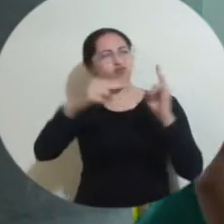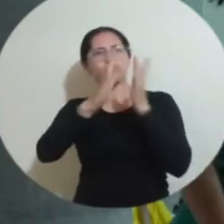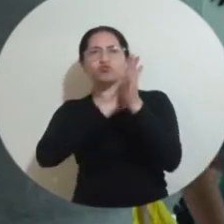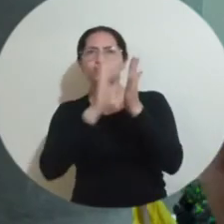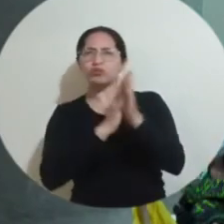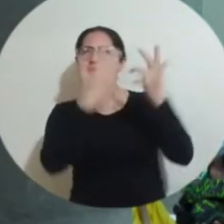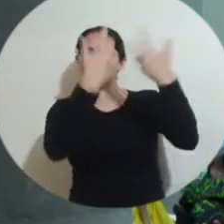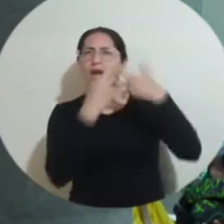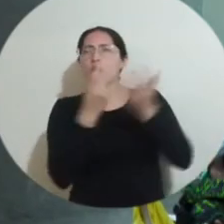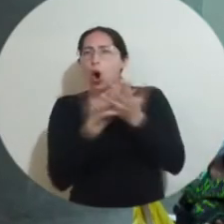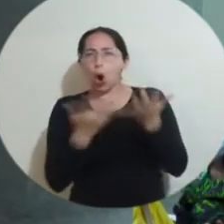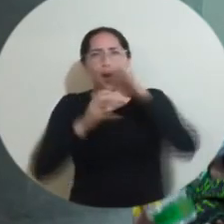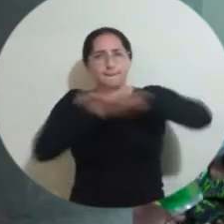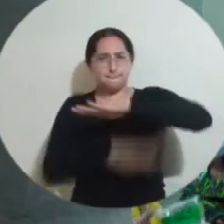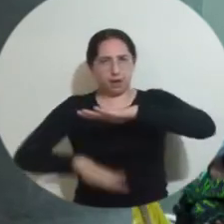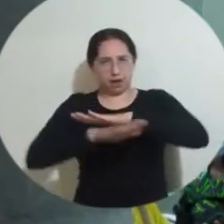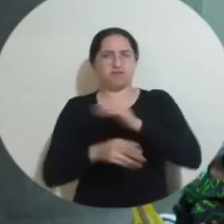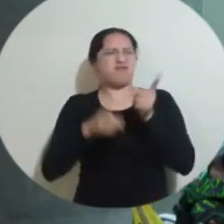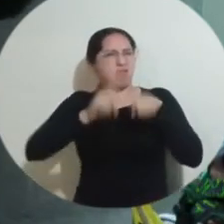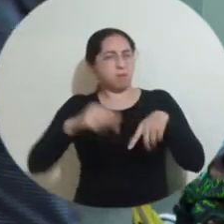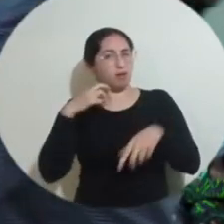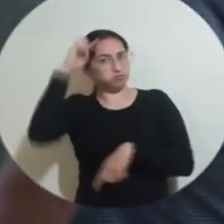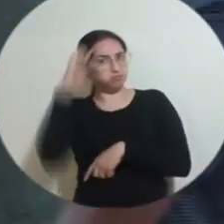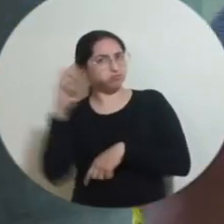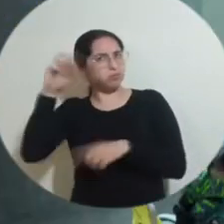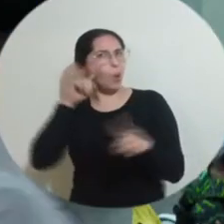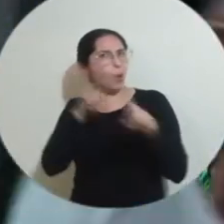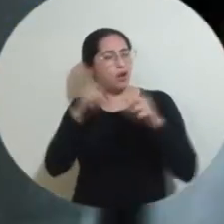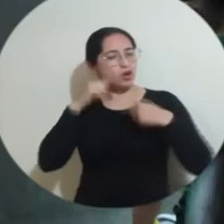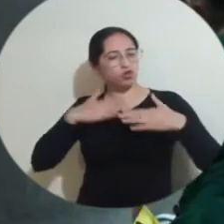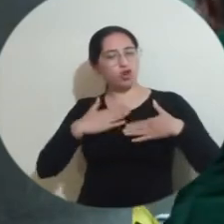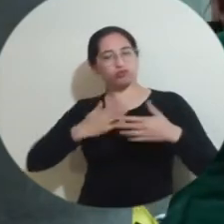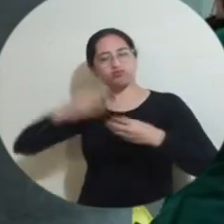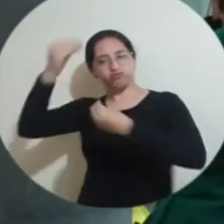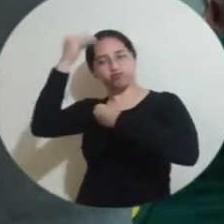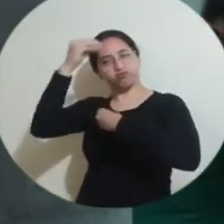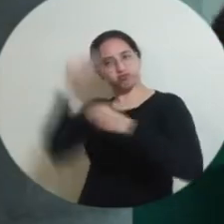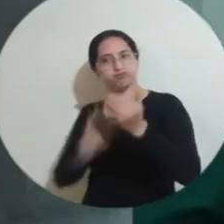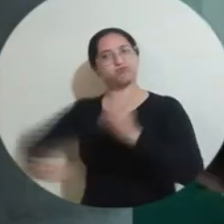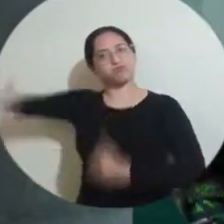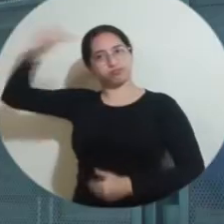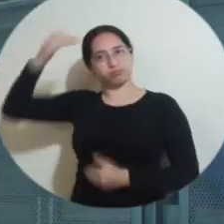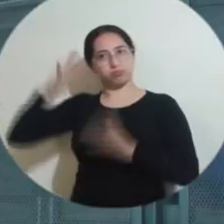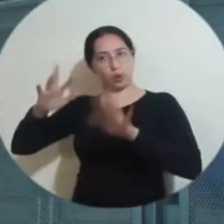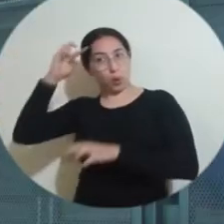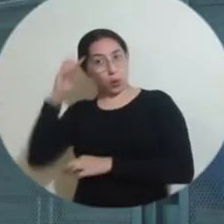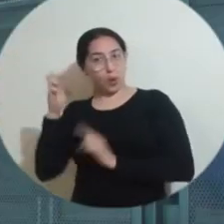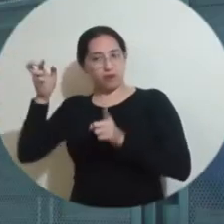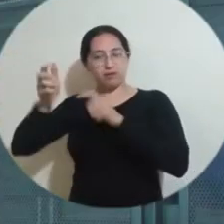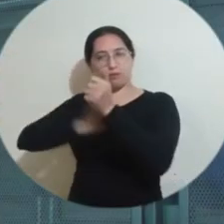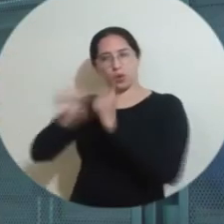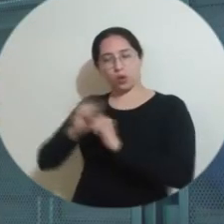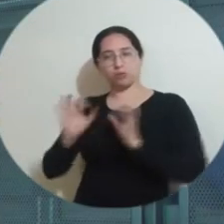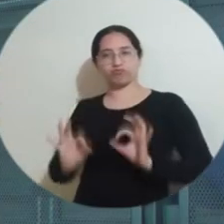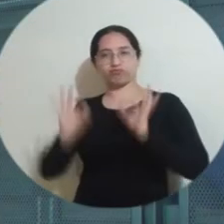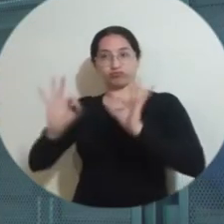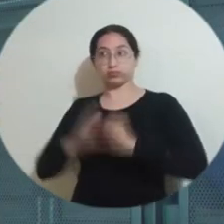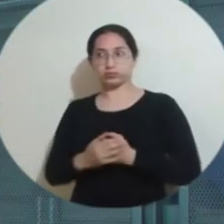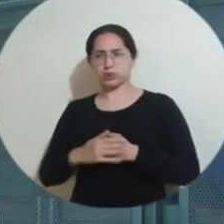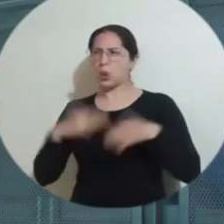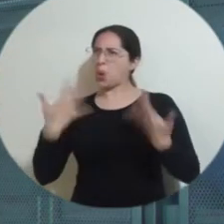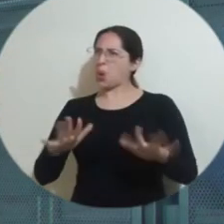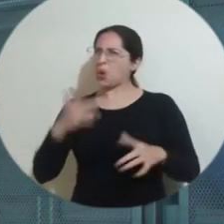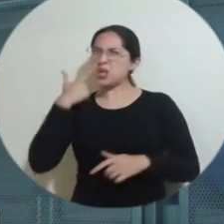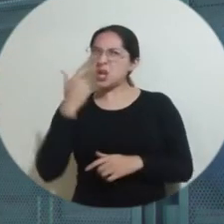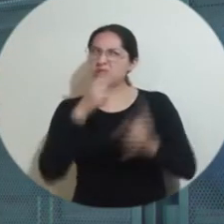básico y lo profesional para uno seguir creciendo como persona, como deportista. Me llena de orgullo la verdad que en el